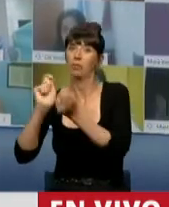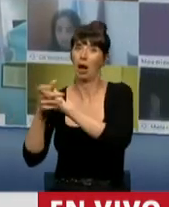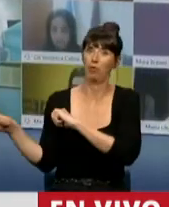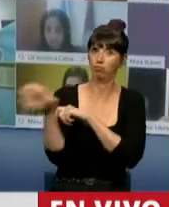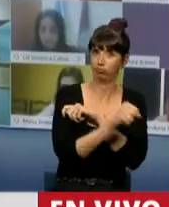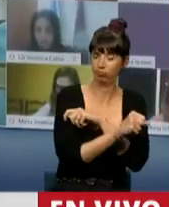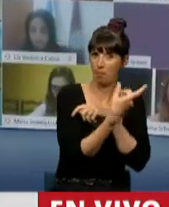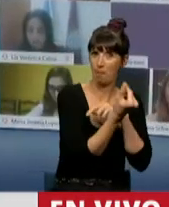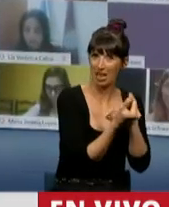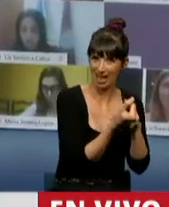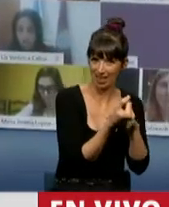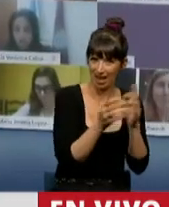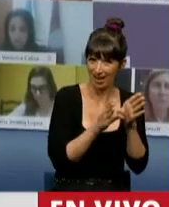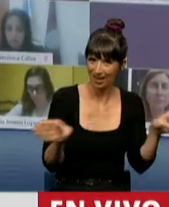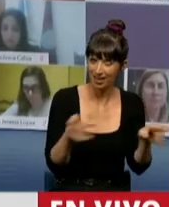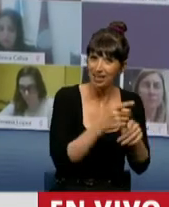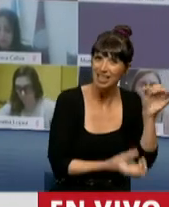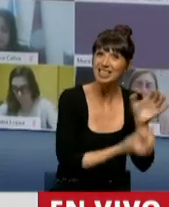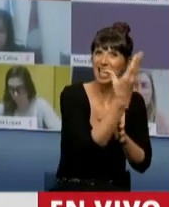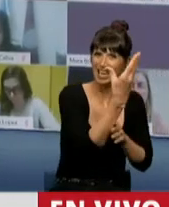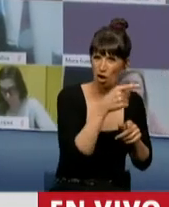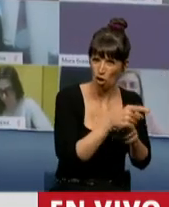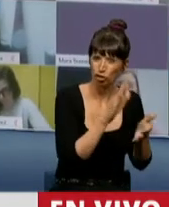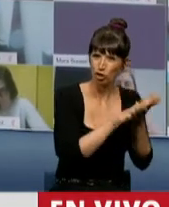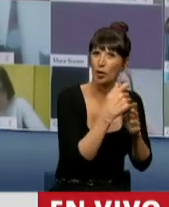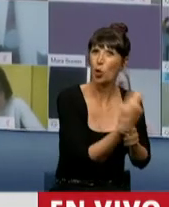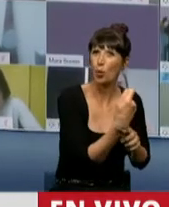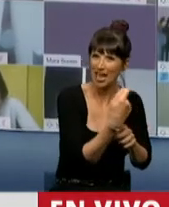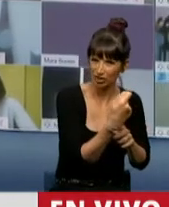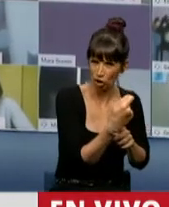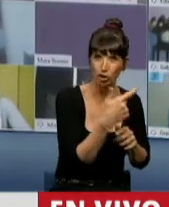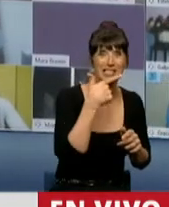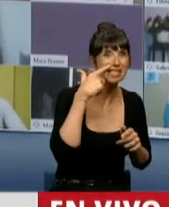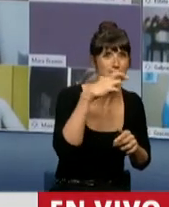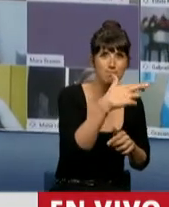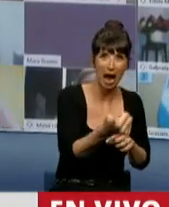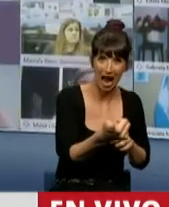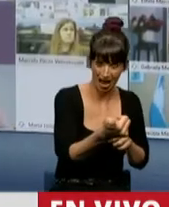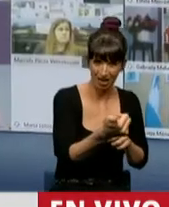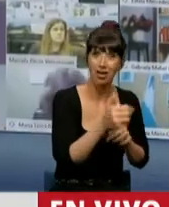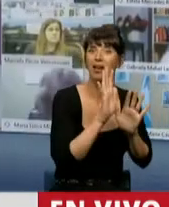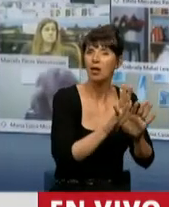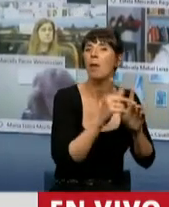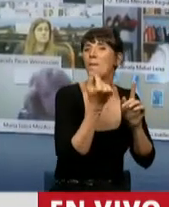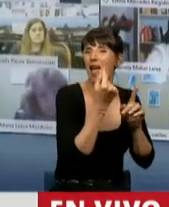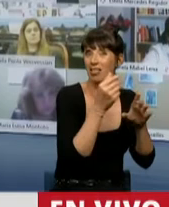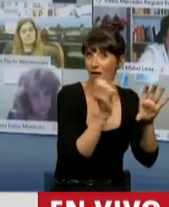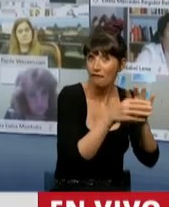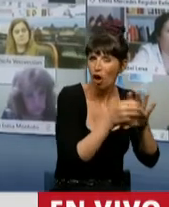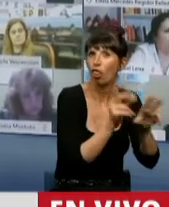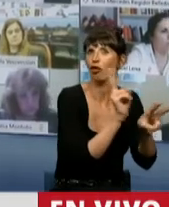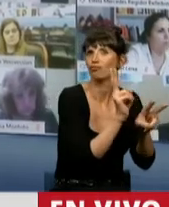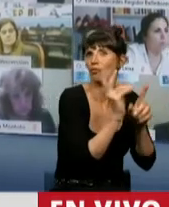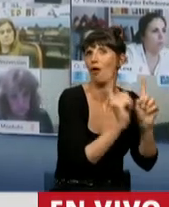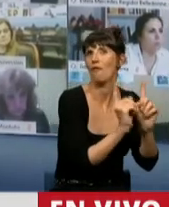reparto asistido, creándose el Sistema Integral Provisional Argentino o el SIPA, se mantuvo este fondo. ¿Para qué